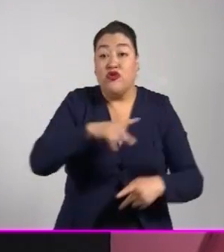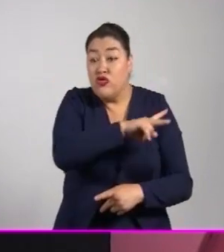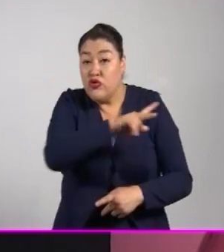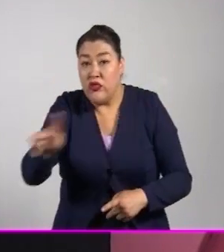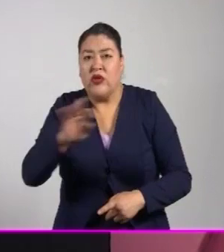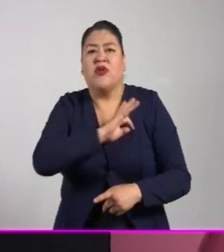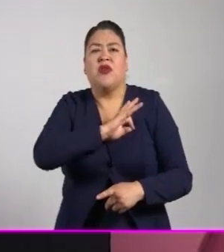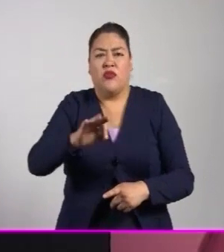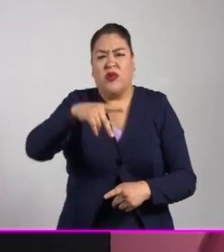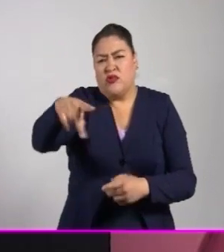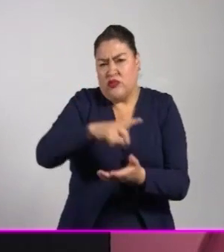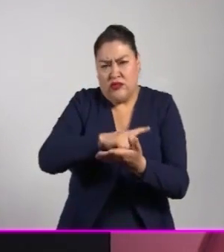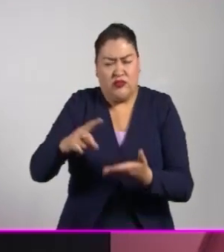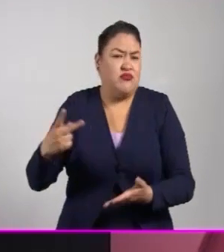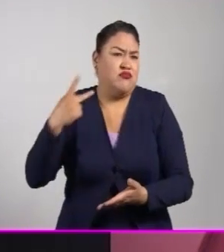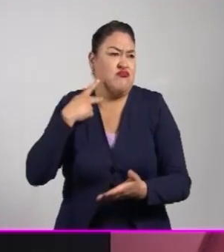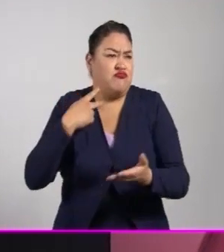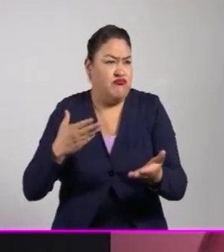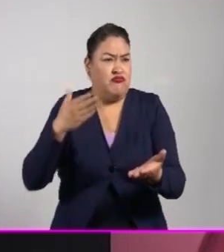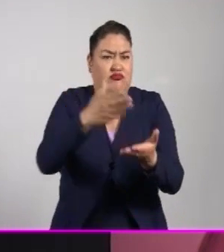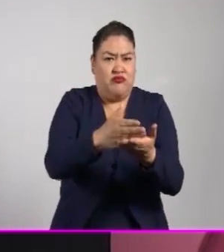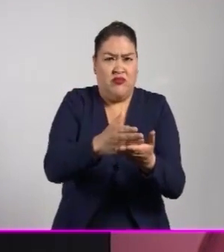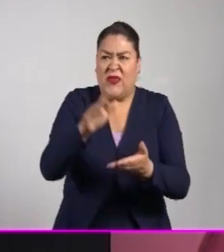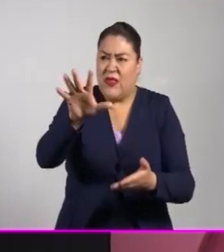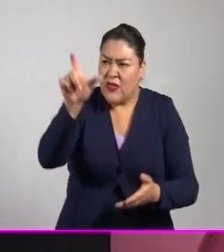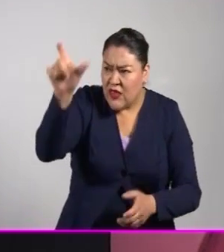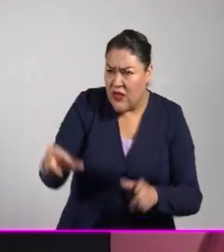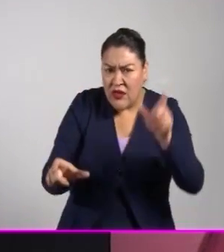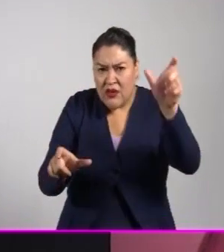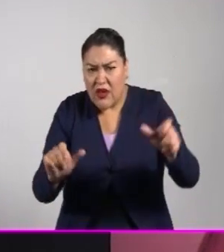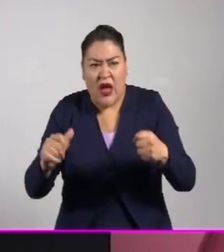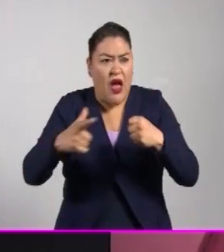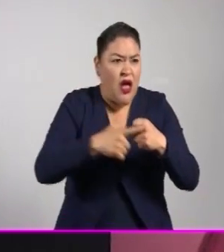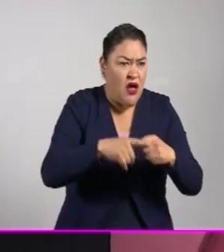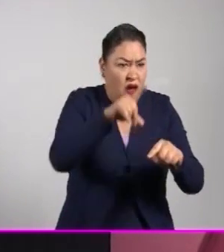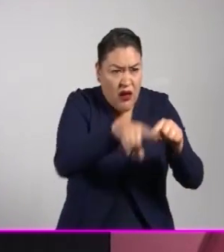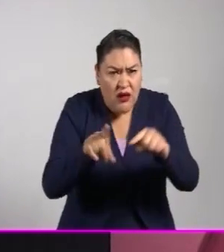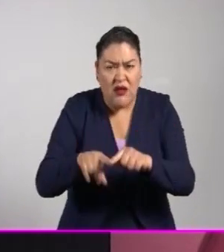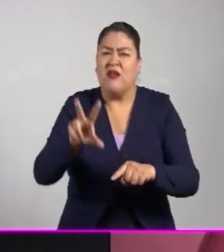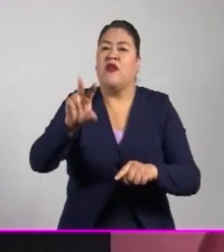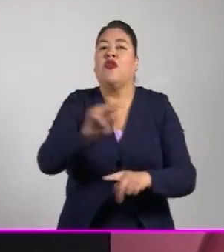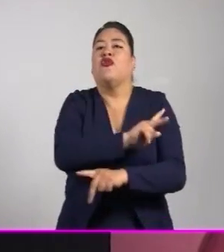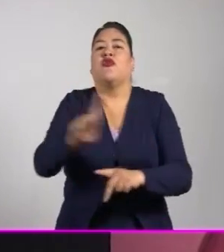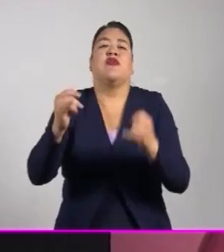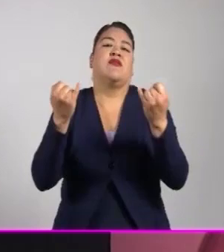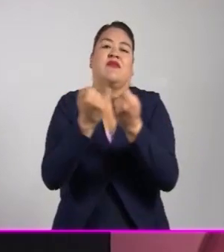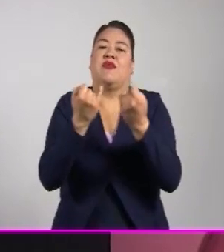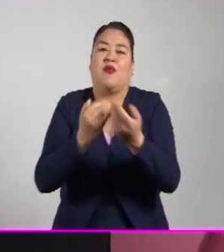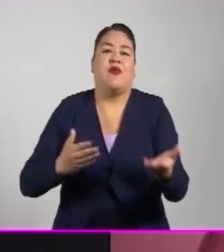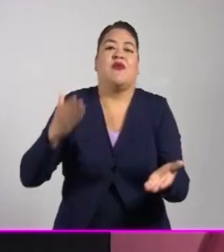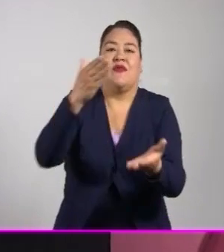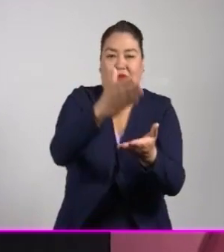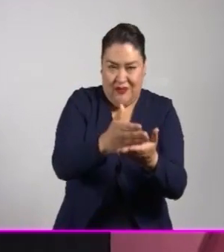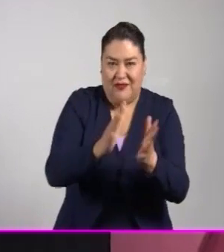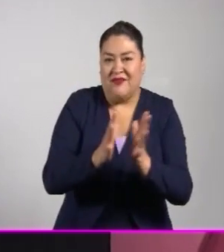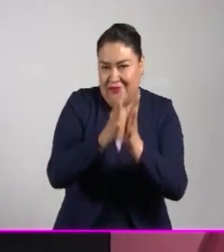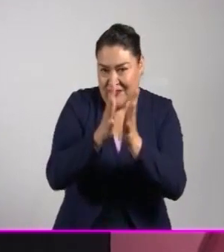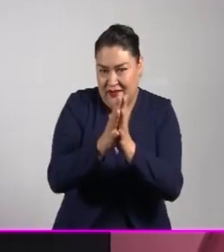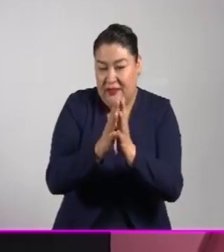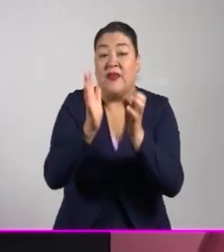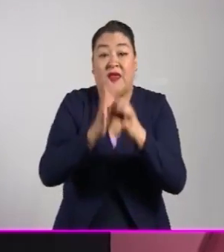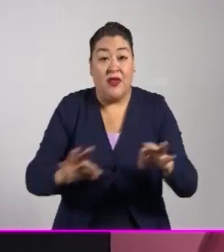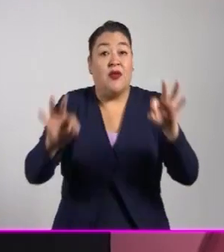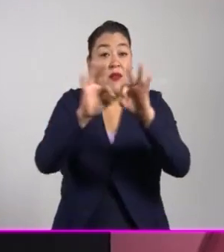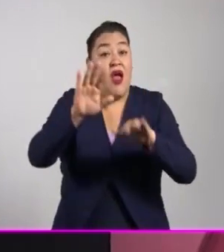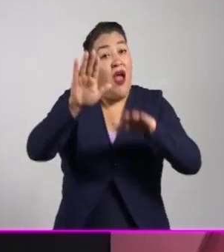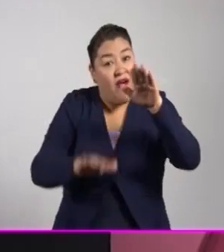sus derechos políticos sin importar sus características o rasgos específicos. Por ello, en algunos casos, es necesario tomar